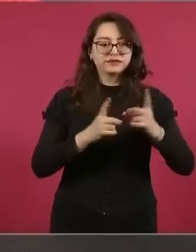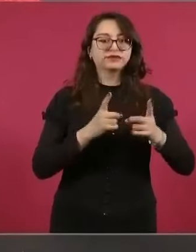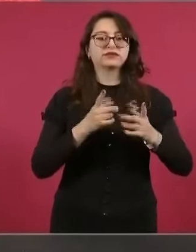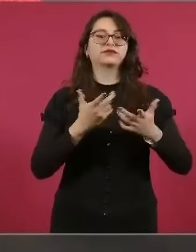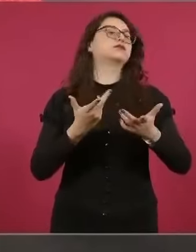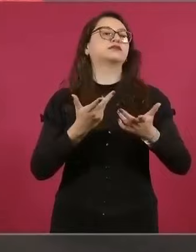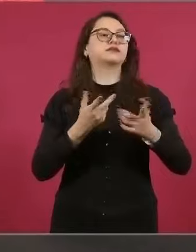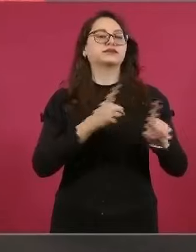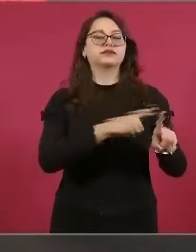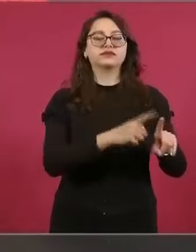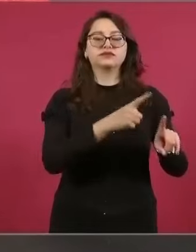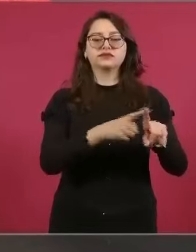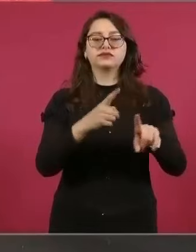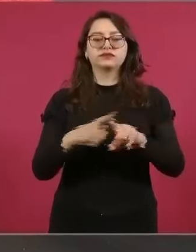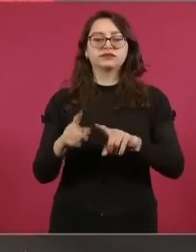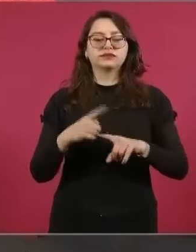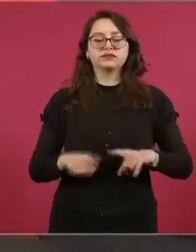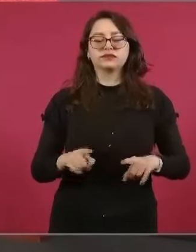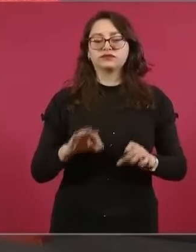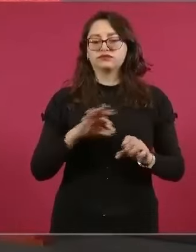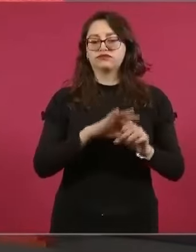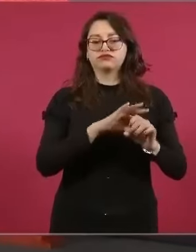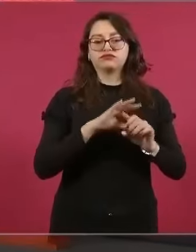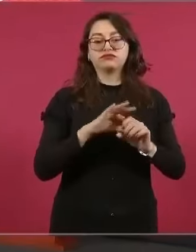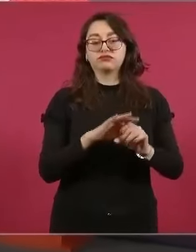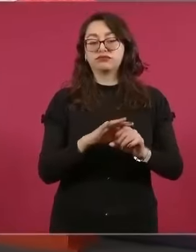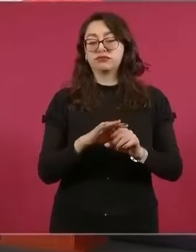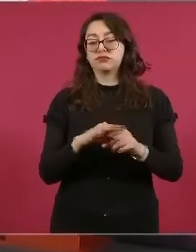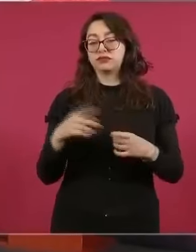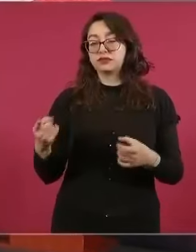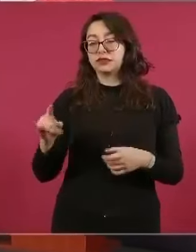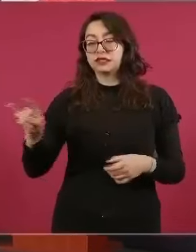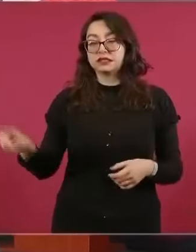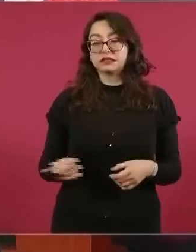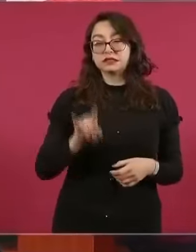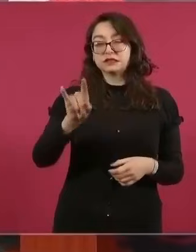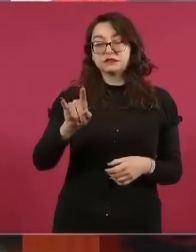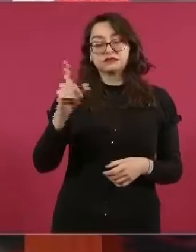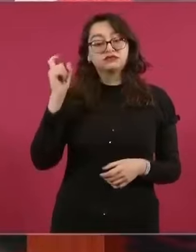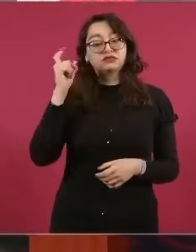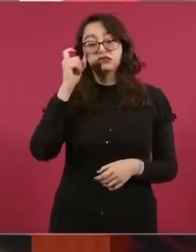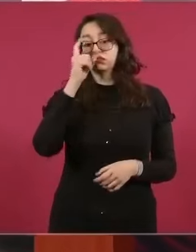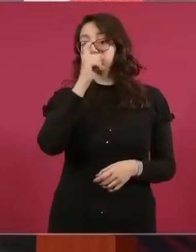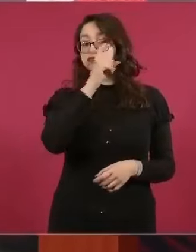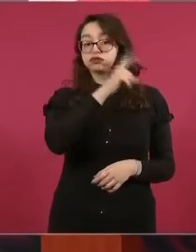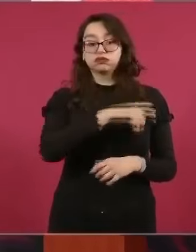y es muy difícil que alguien entre al Salón de la Fama